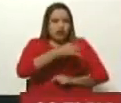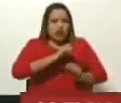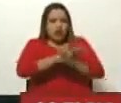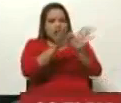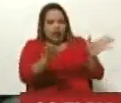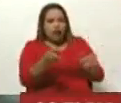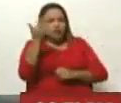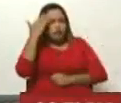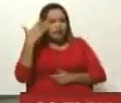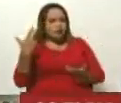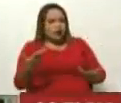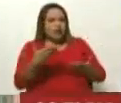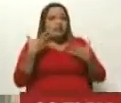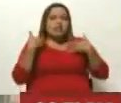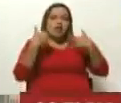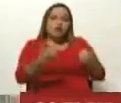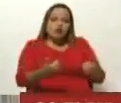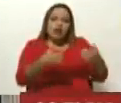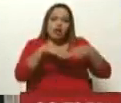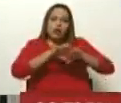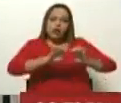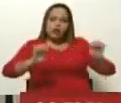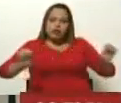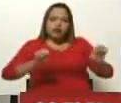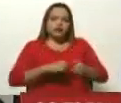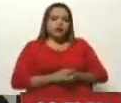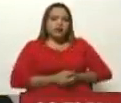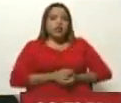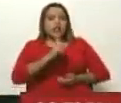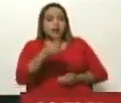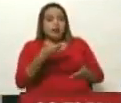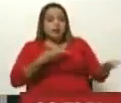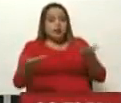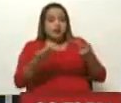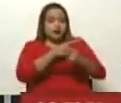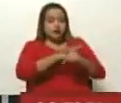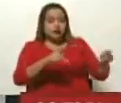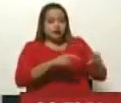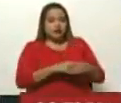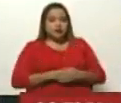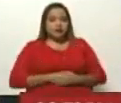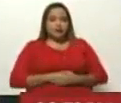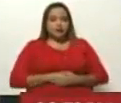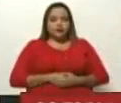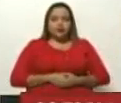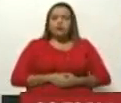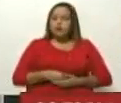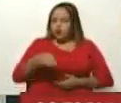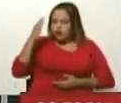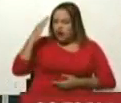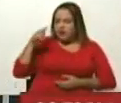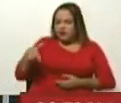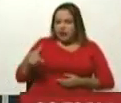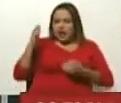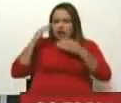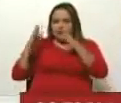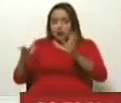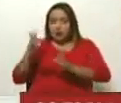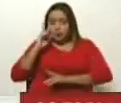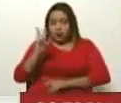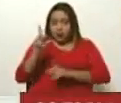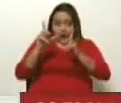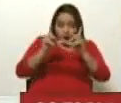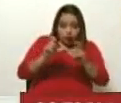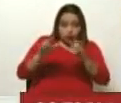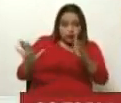determinado en salud, educación y servicios públicos. O sea, que a me llamó mucho la atención cuando a veces veo la fotografía de